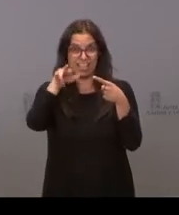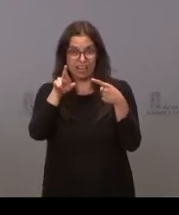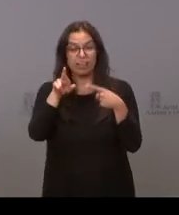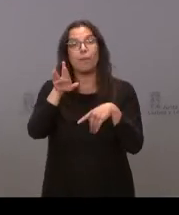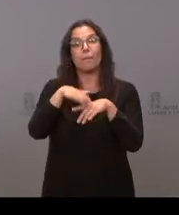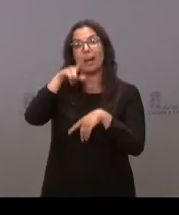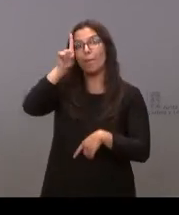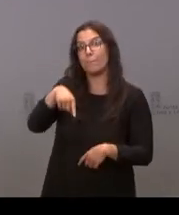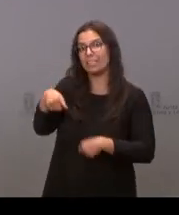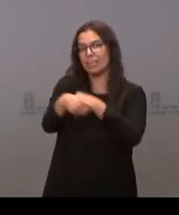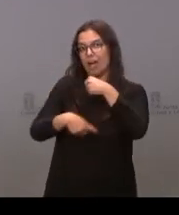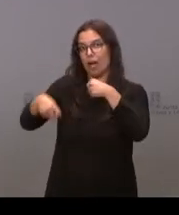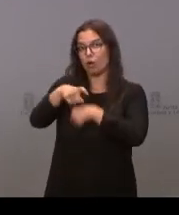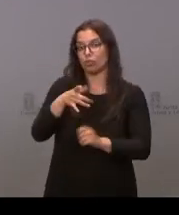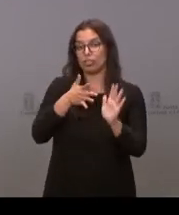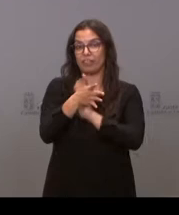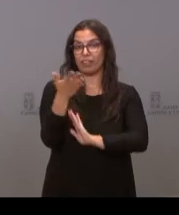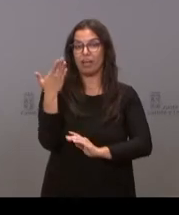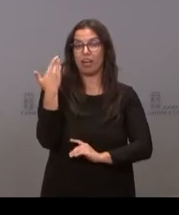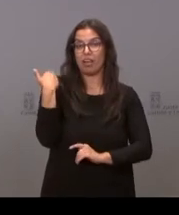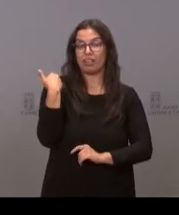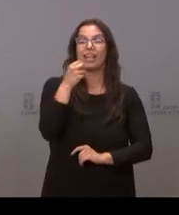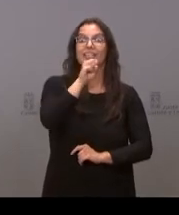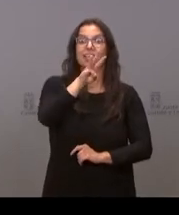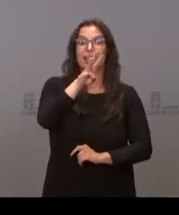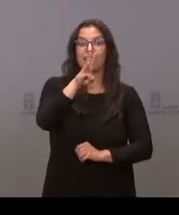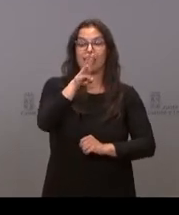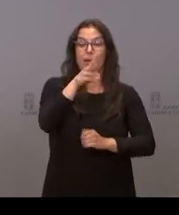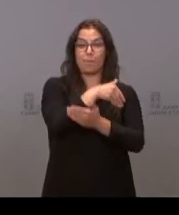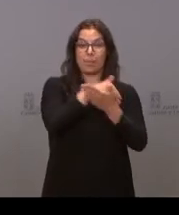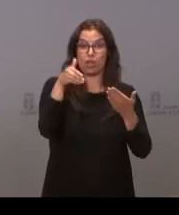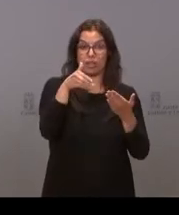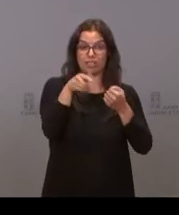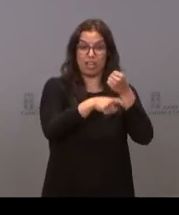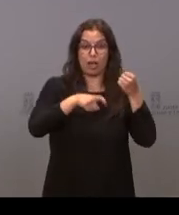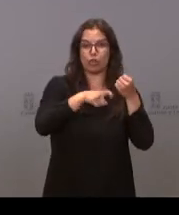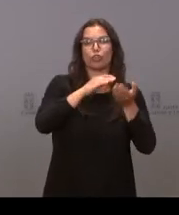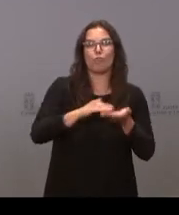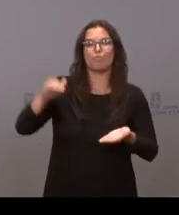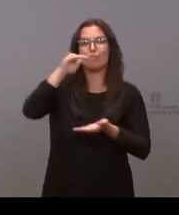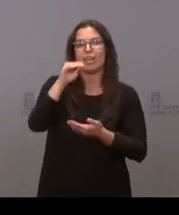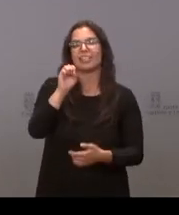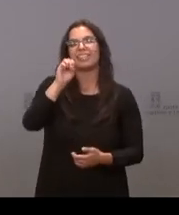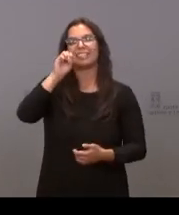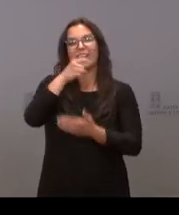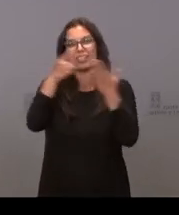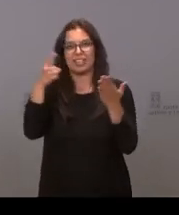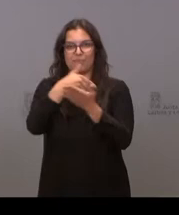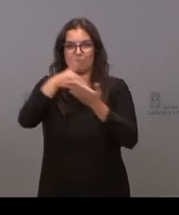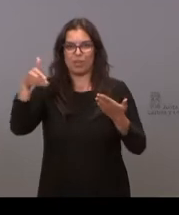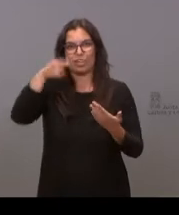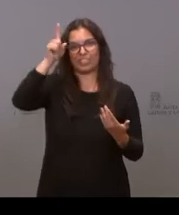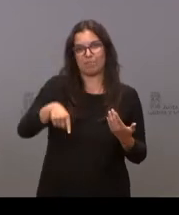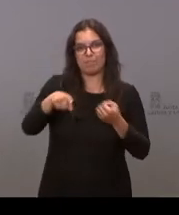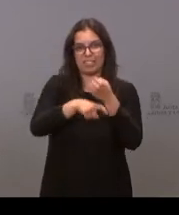permitir pasar de 13 millones de dosis administradas en el mes de agosto a 16 millones de dosis administradas en